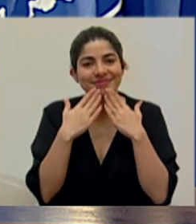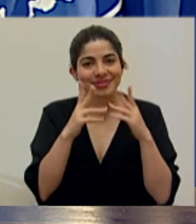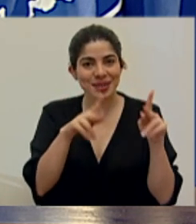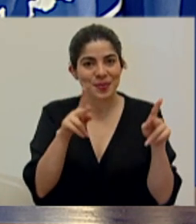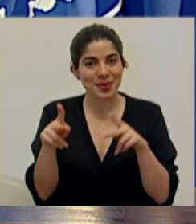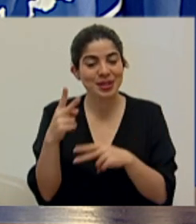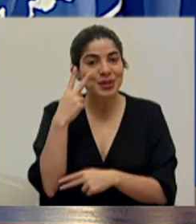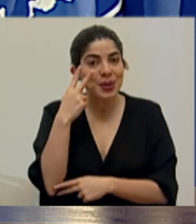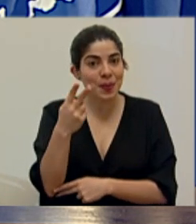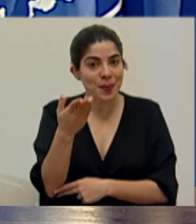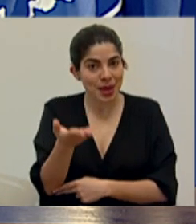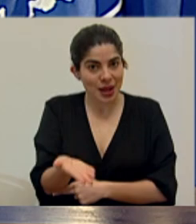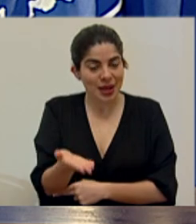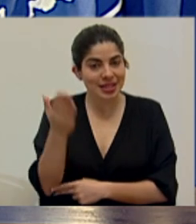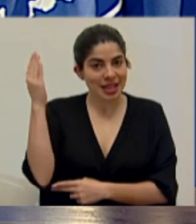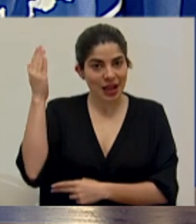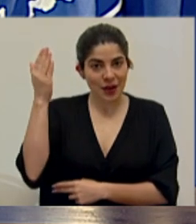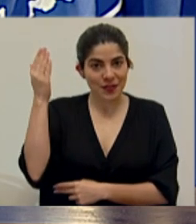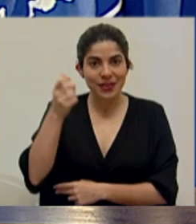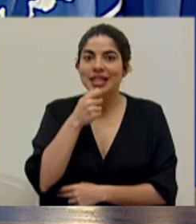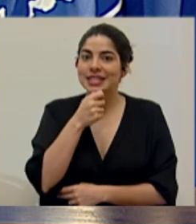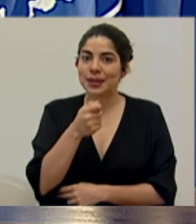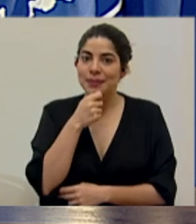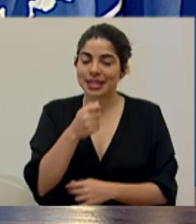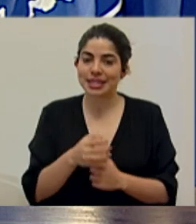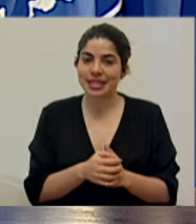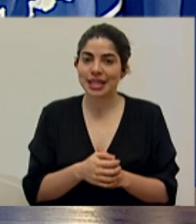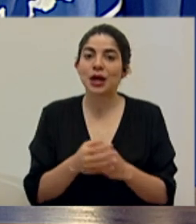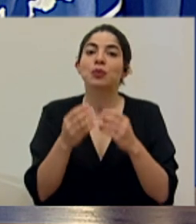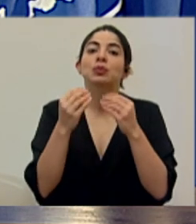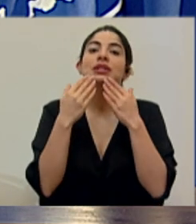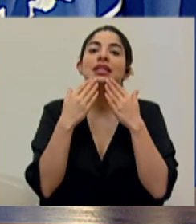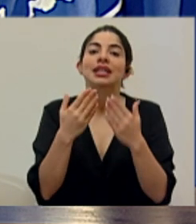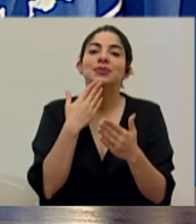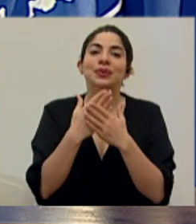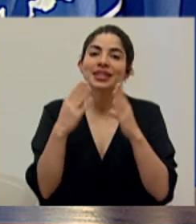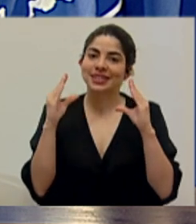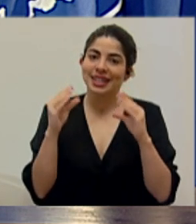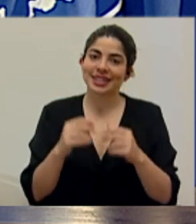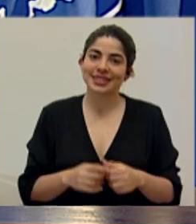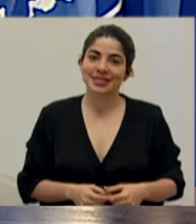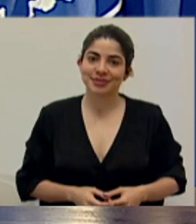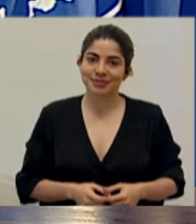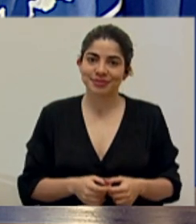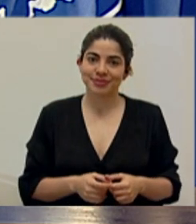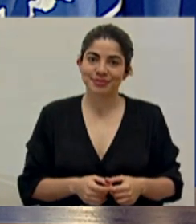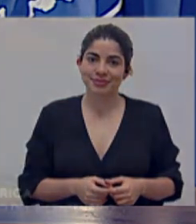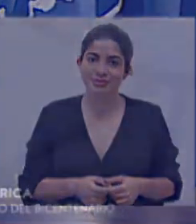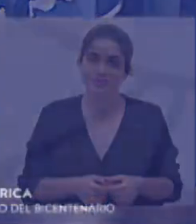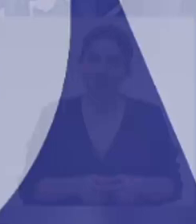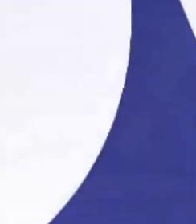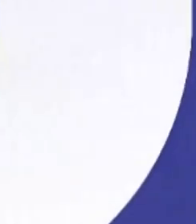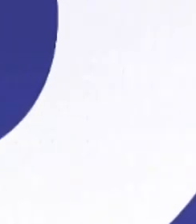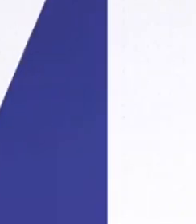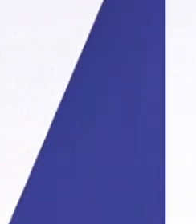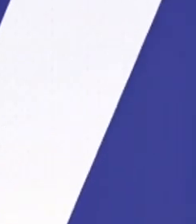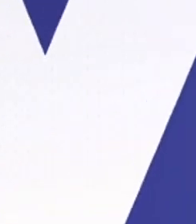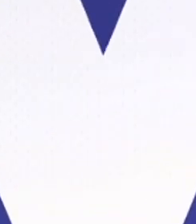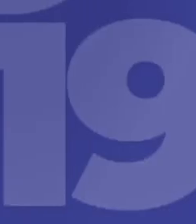que sintonizaron esta conferencia de prensa. Muchas gracias. Muy buenas tardes. Gracias. Gracias.